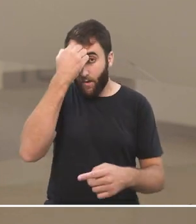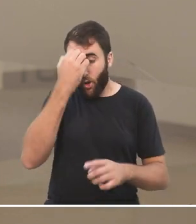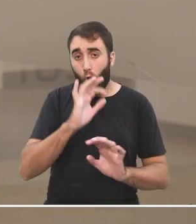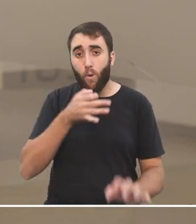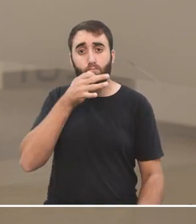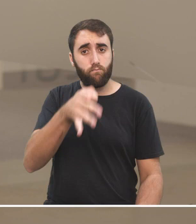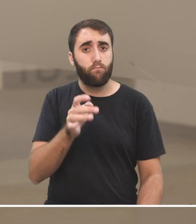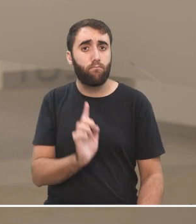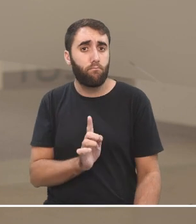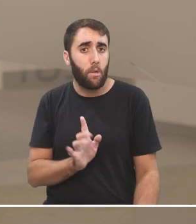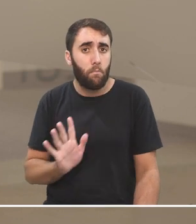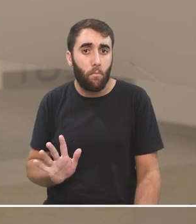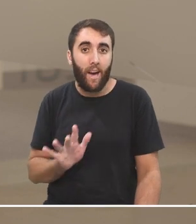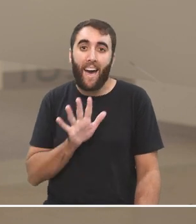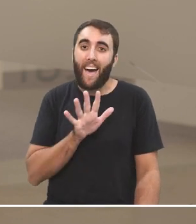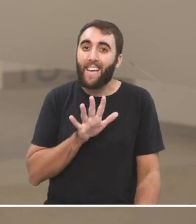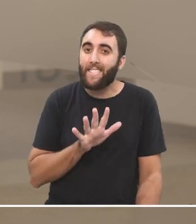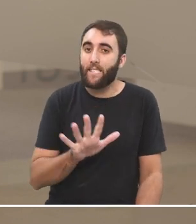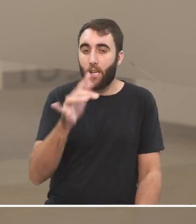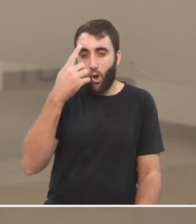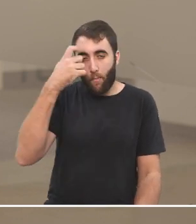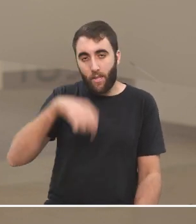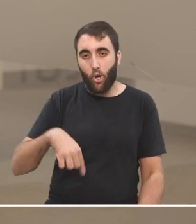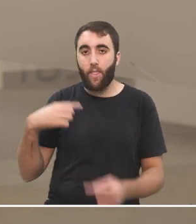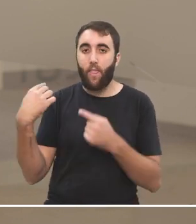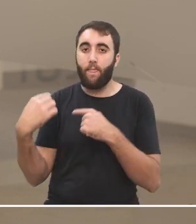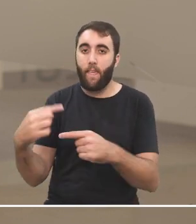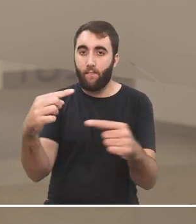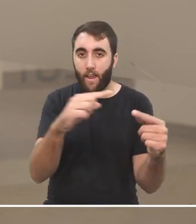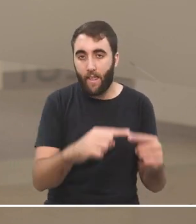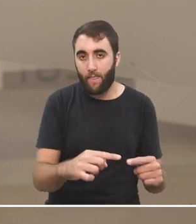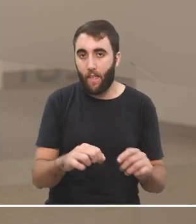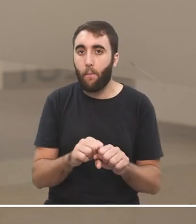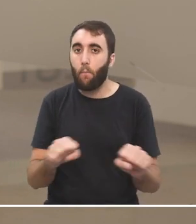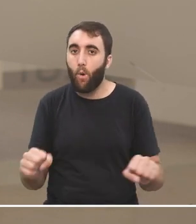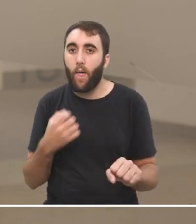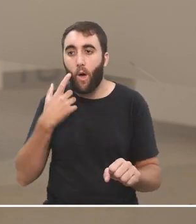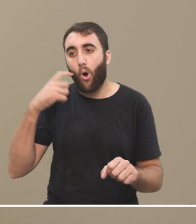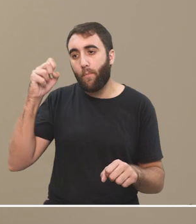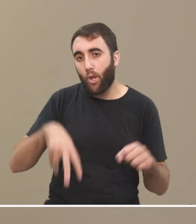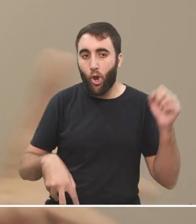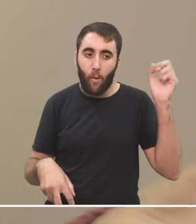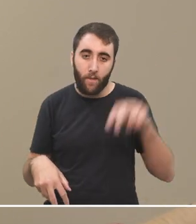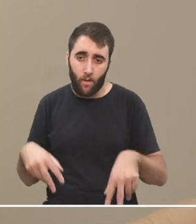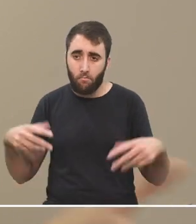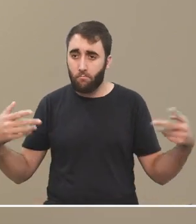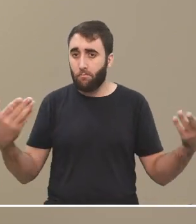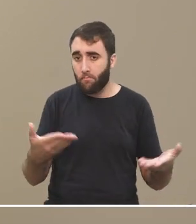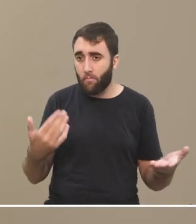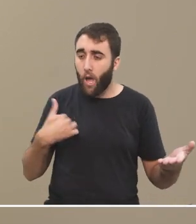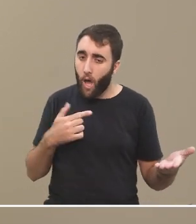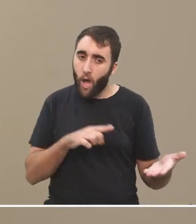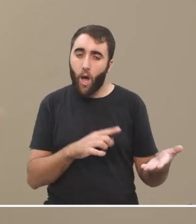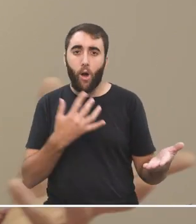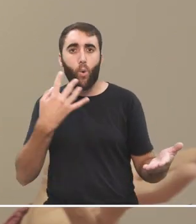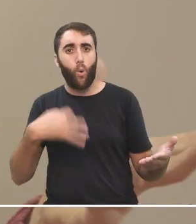en fin la riqueza de las diferentes opiniones y los diferentes puntos de vista es algo que forma parte y aunque más no